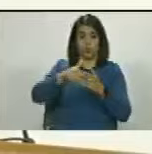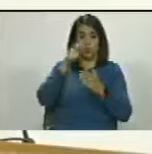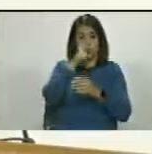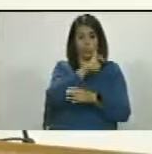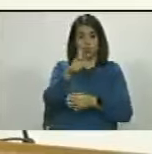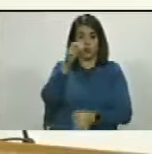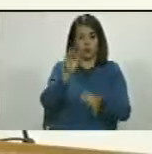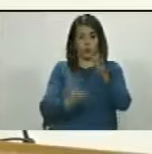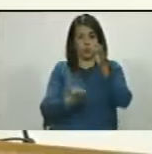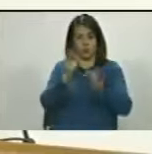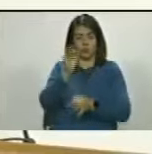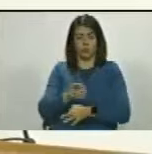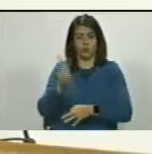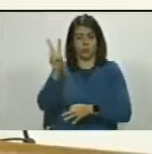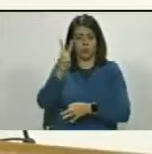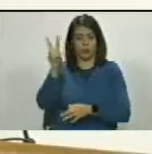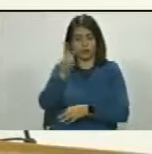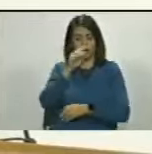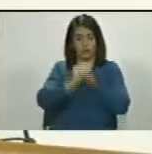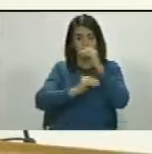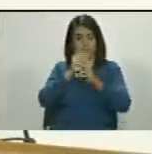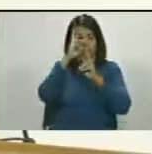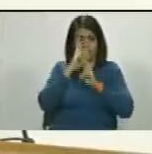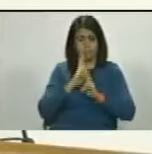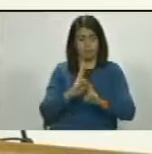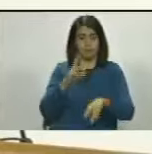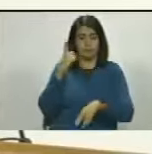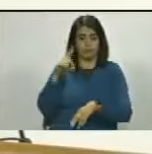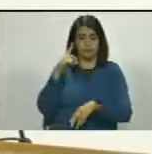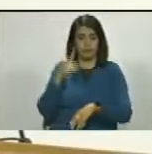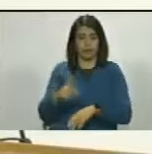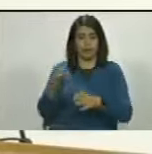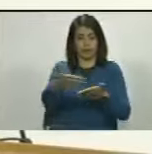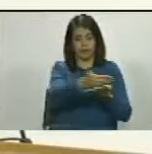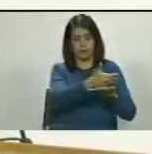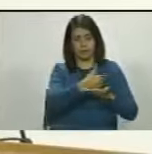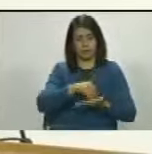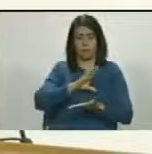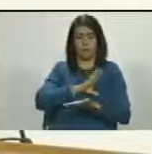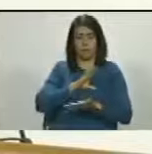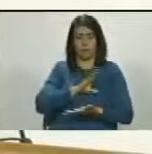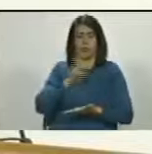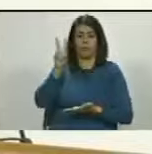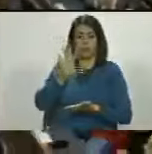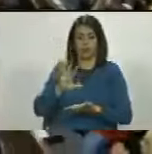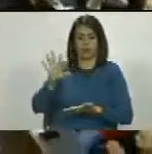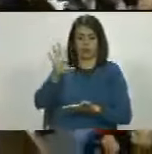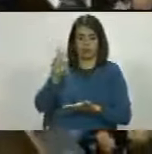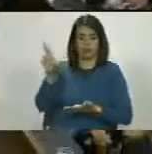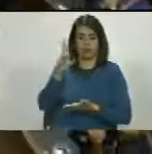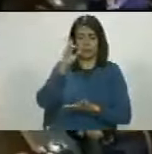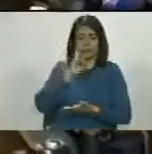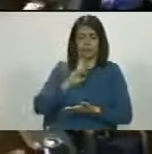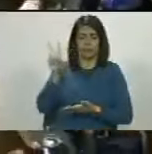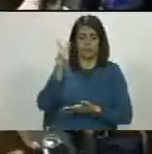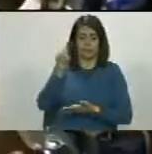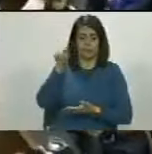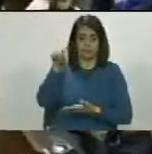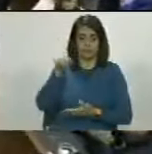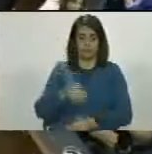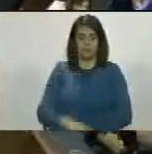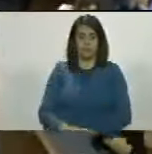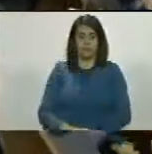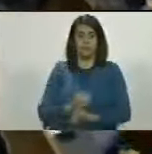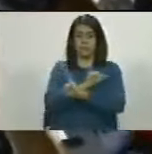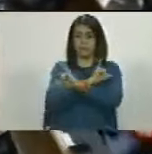va a haber justicia y Venezuela hará respetar sus derechos y recuperará los bienes que corresponden a la República Bolivariana de